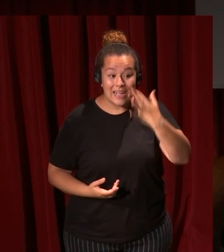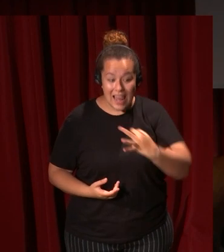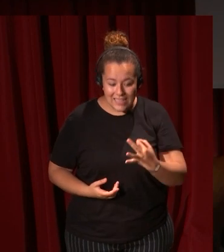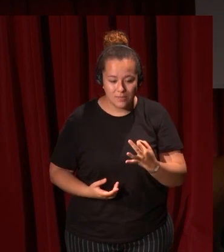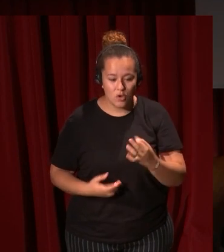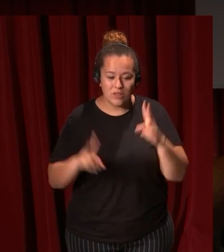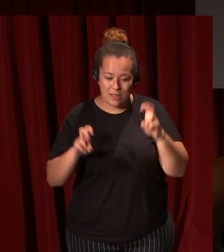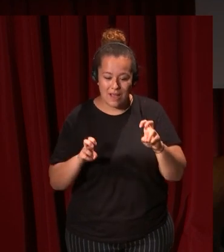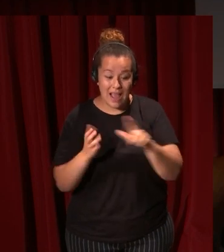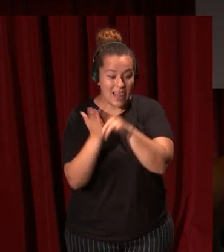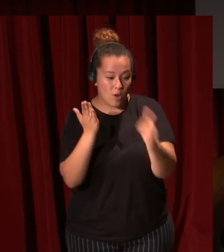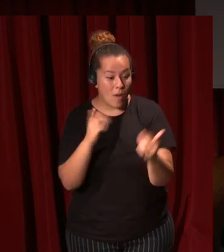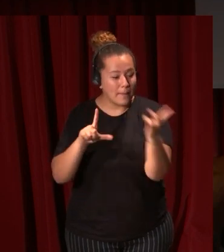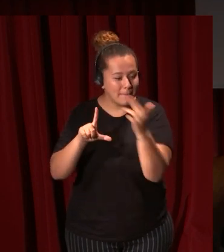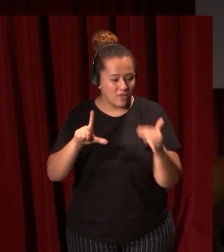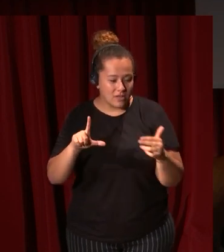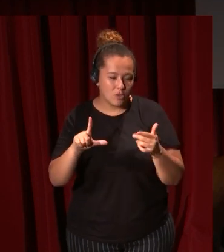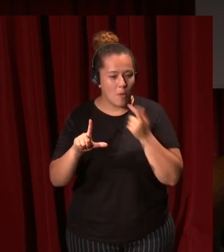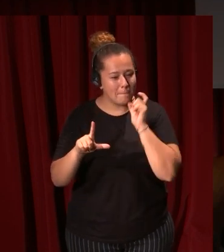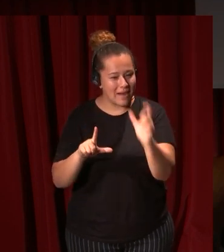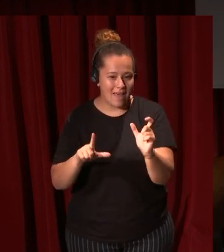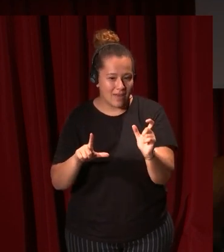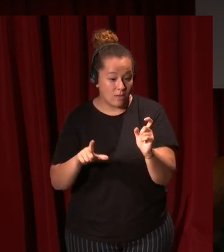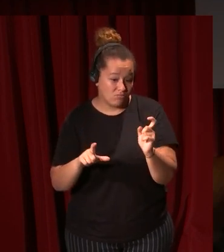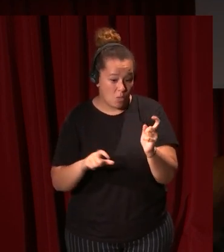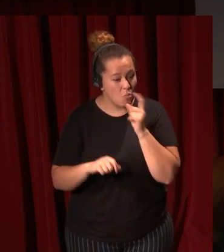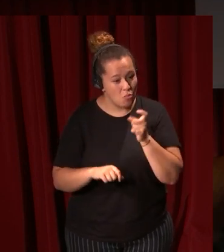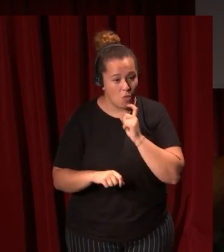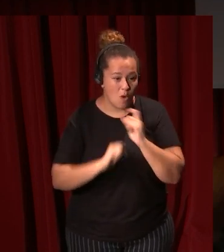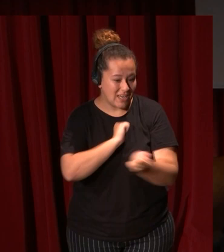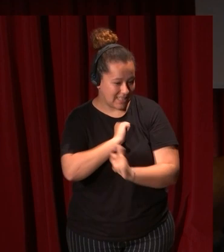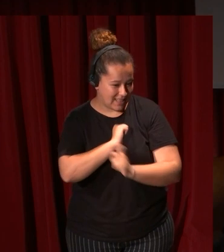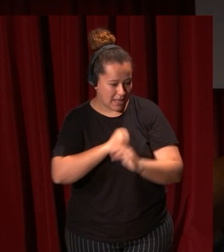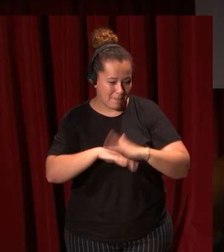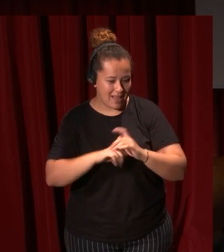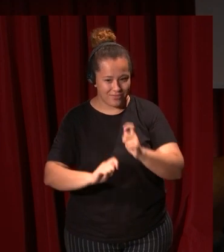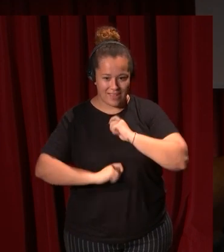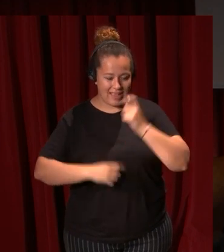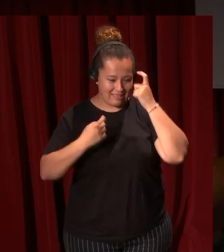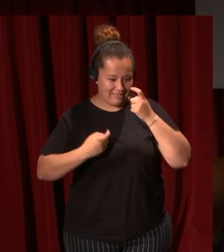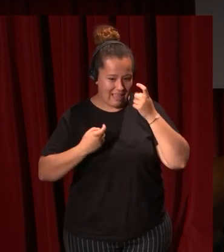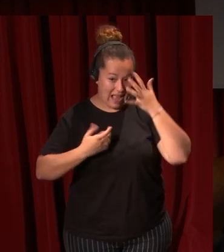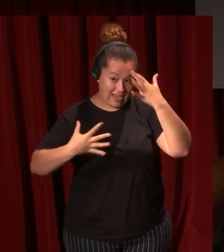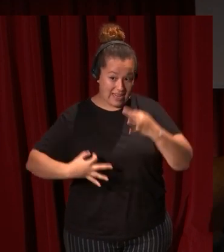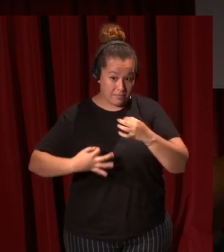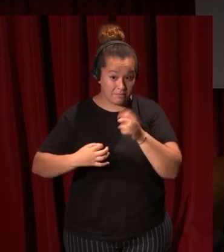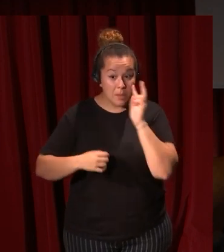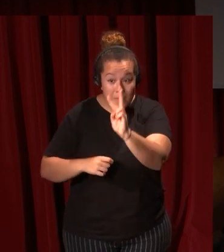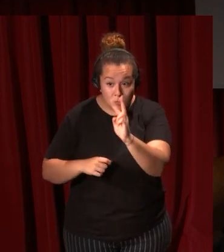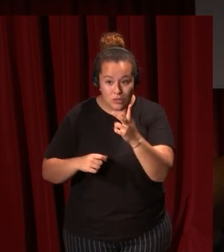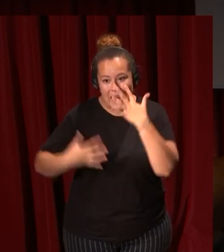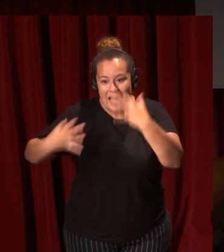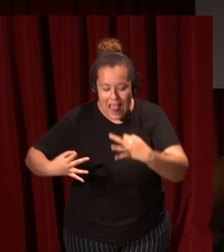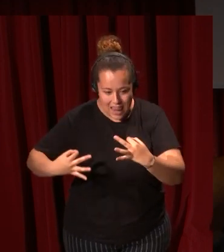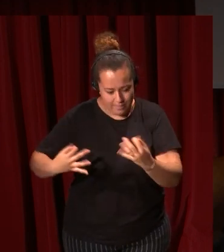en cuanto al lenguaje pictórico es una retórica es una estrategia para hacernos creer que lo que vemos es muy real es muy próximo es muy de aquí